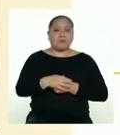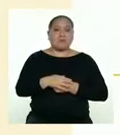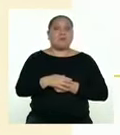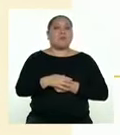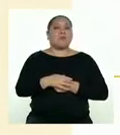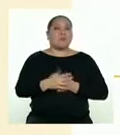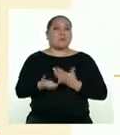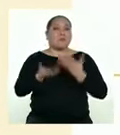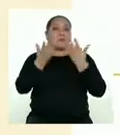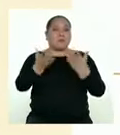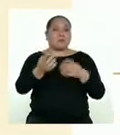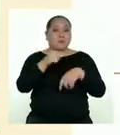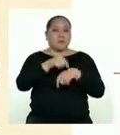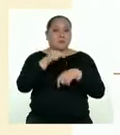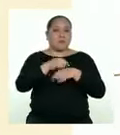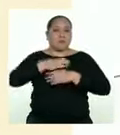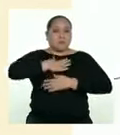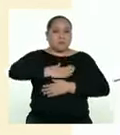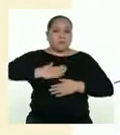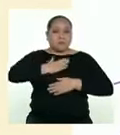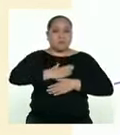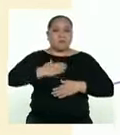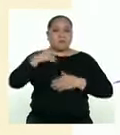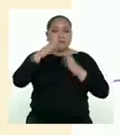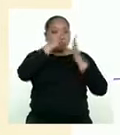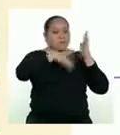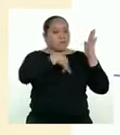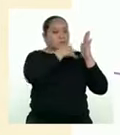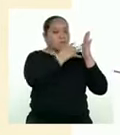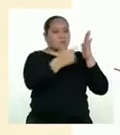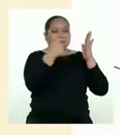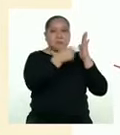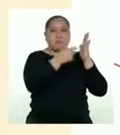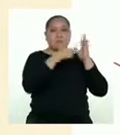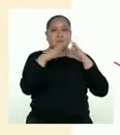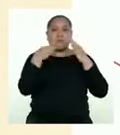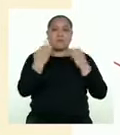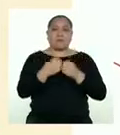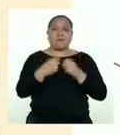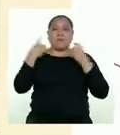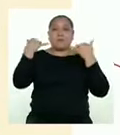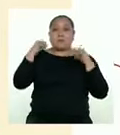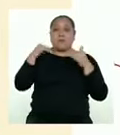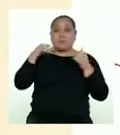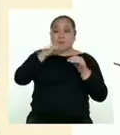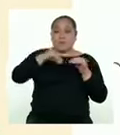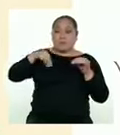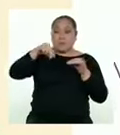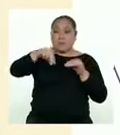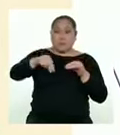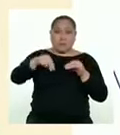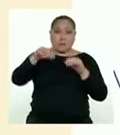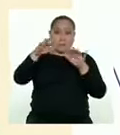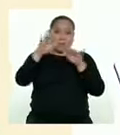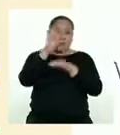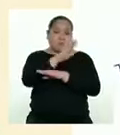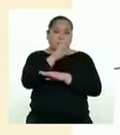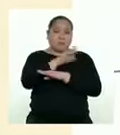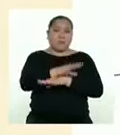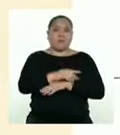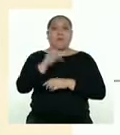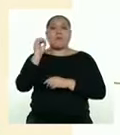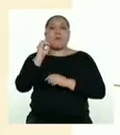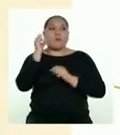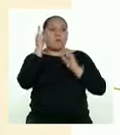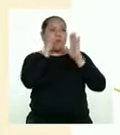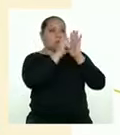un espacio al entretenimiento en la agenda familiar. Pueden organizar juegos de mesa por la tarde y ver películas y que cada miembro de la